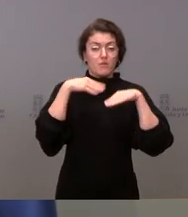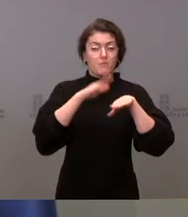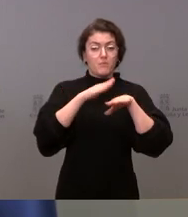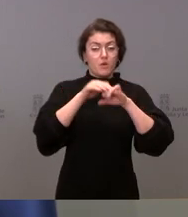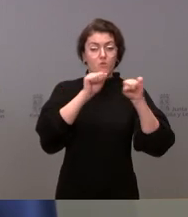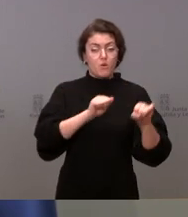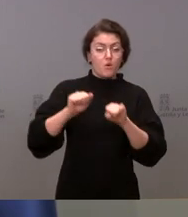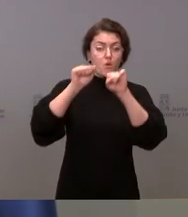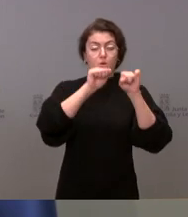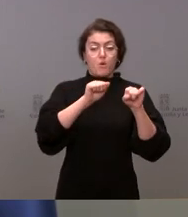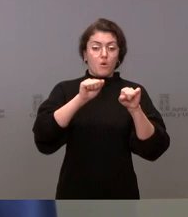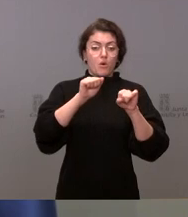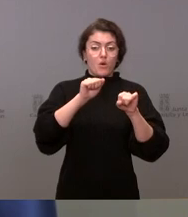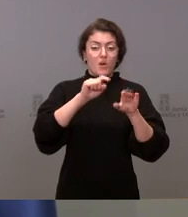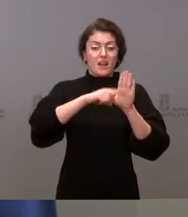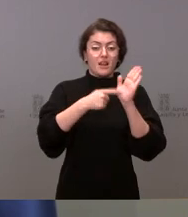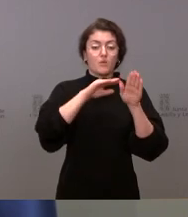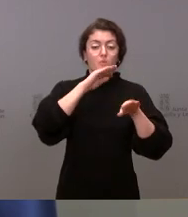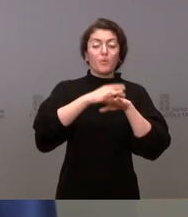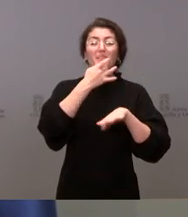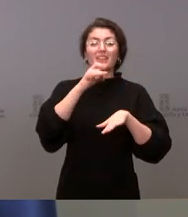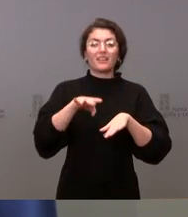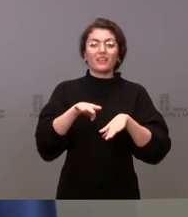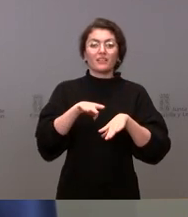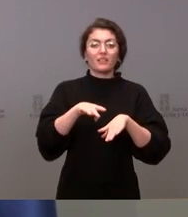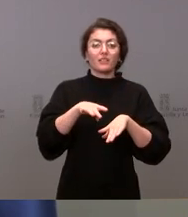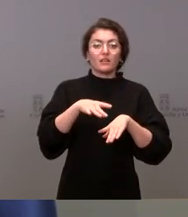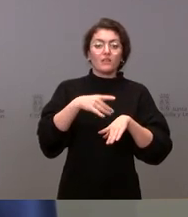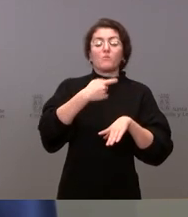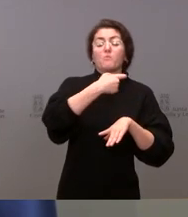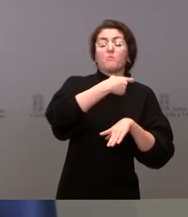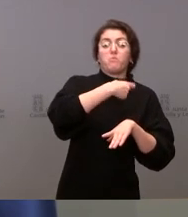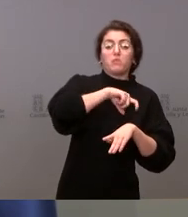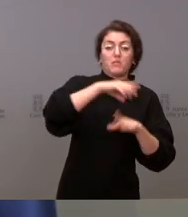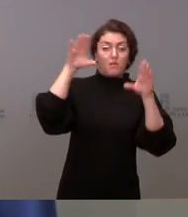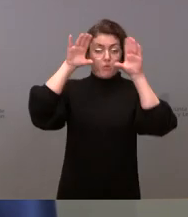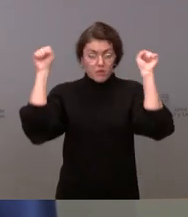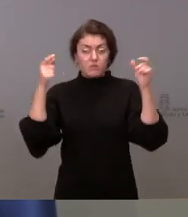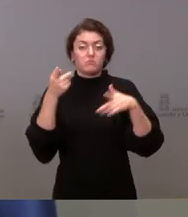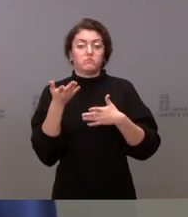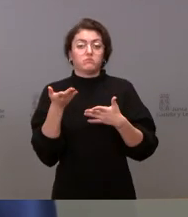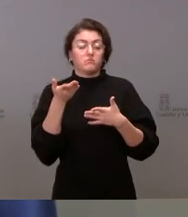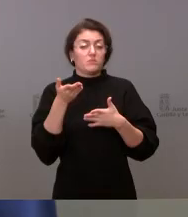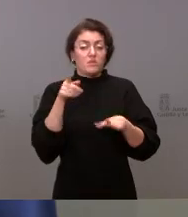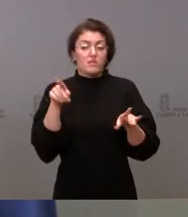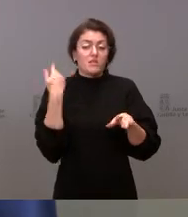los cuerpos y fuerzas de seguridad que tienen sus mandos y sus responsables